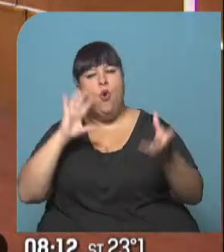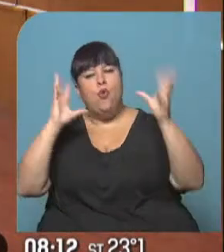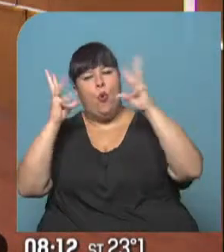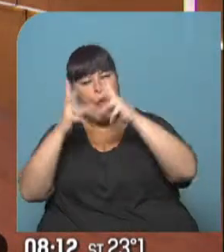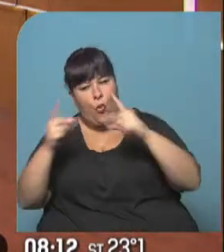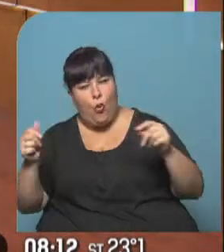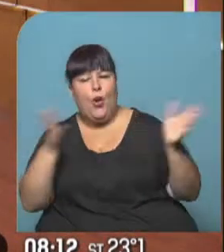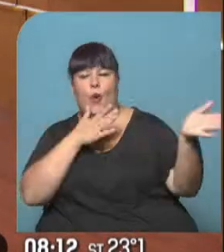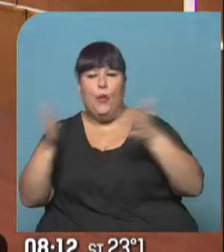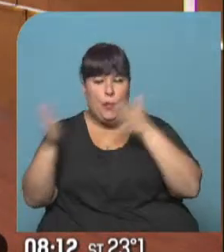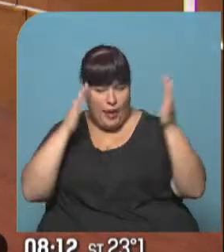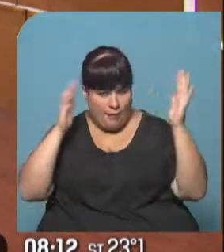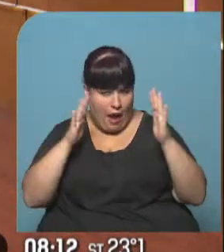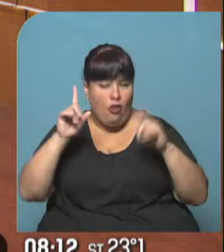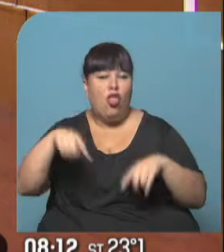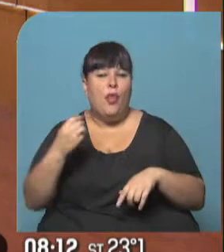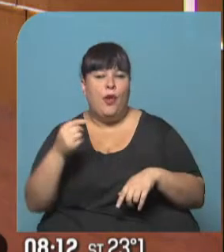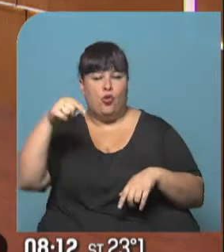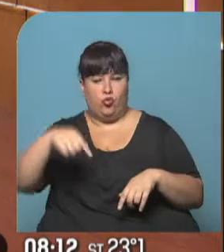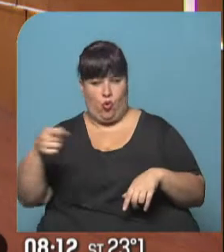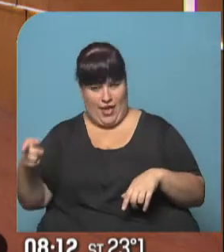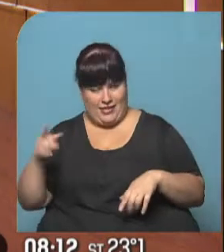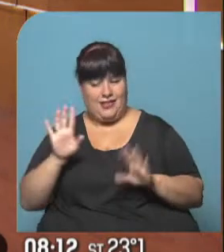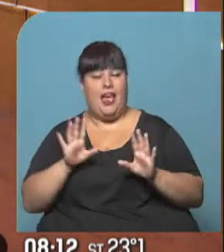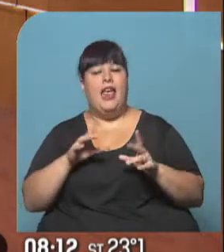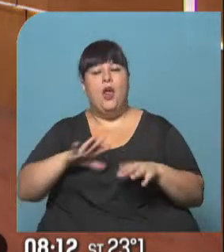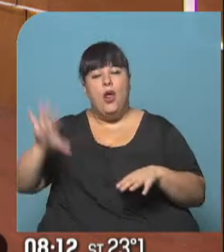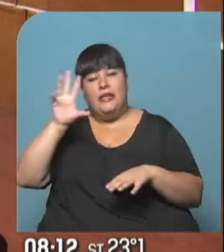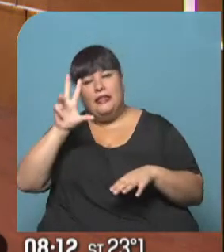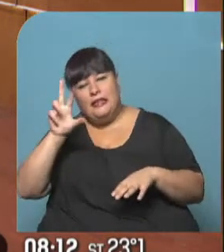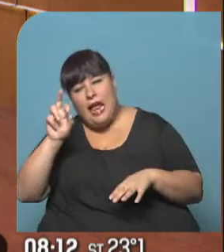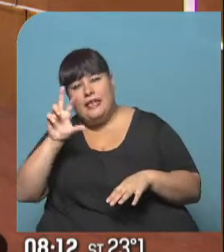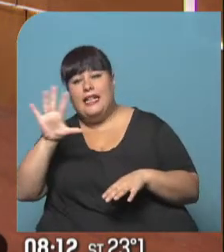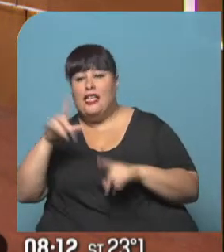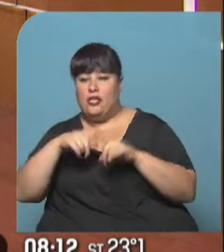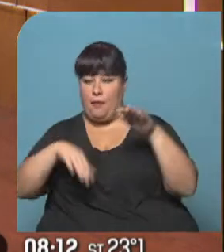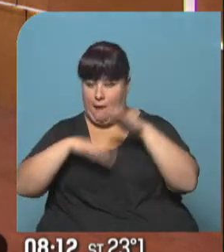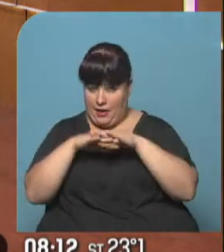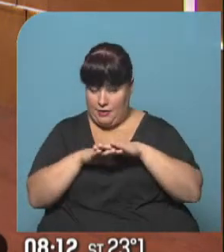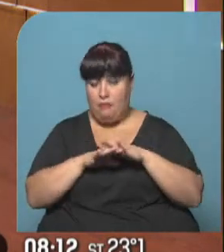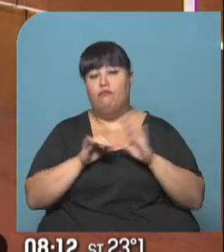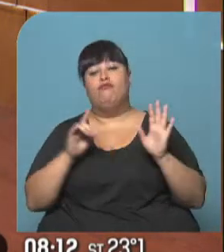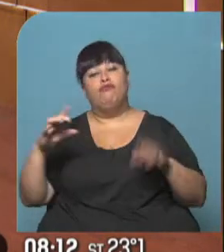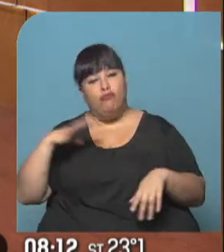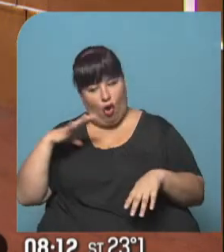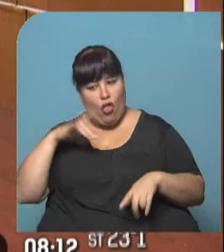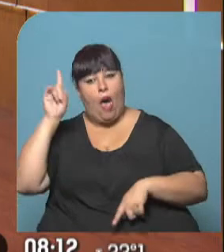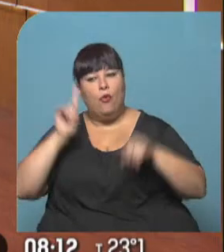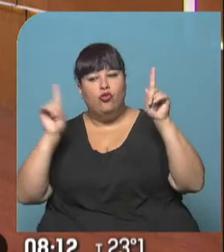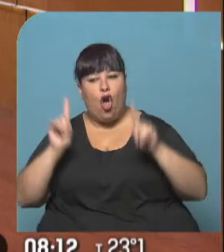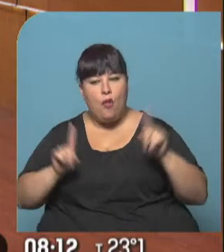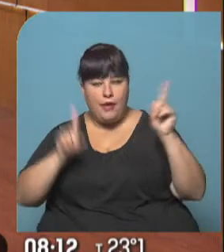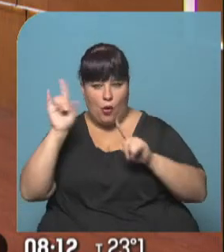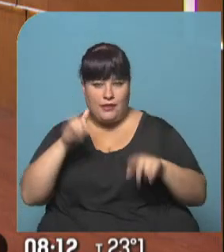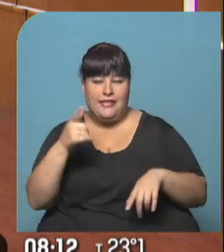en disminución, vientos intensos que soplarán del sudeste en la zona. 30 a 35 grados los valores máximos. Todavía se van a registrar algunas tormentas